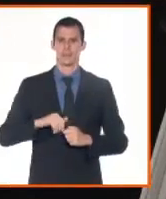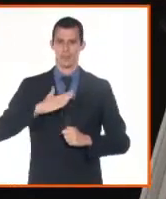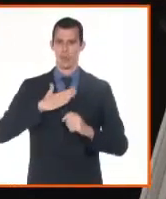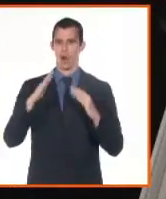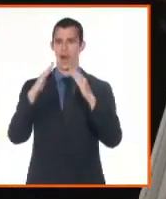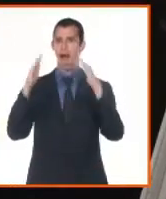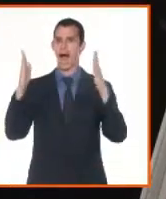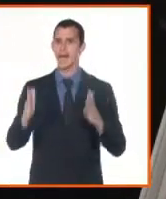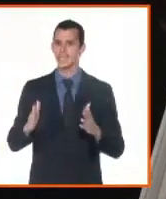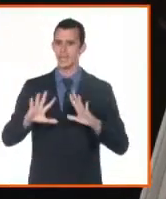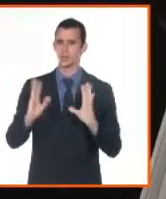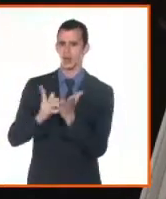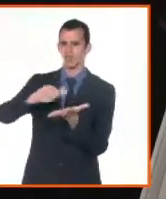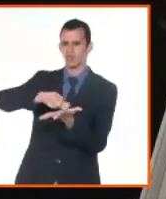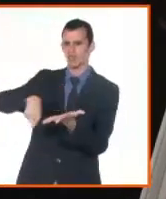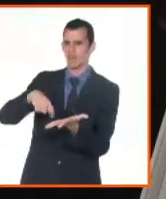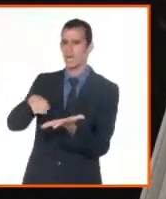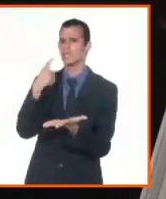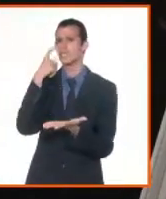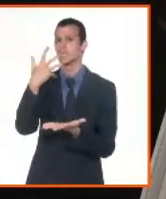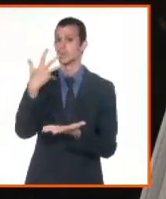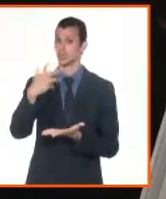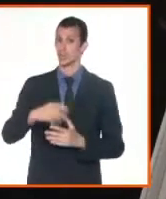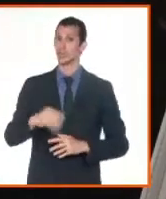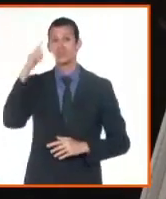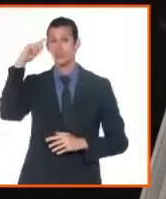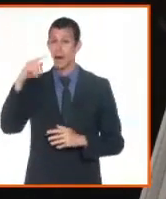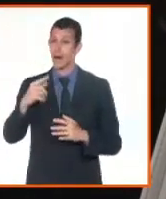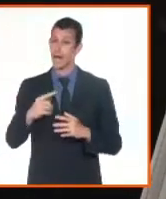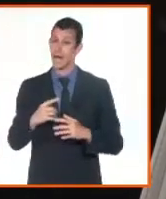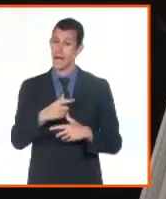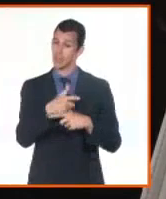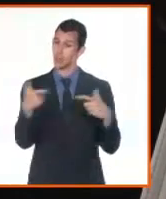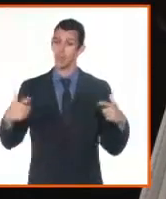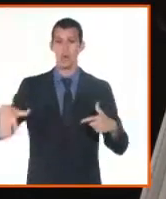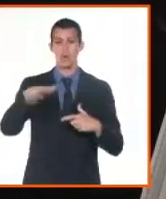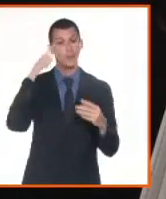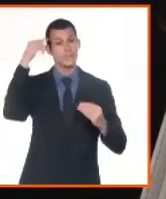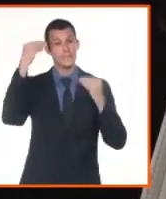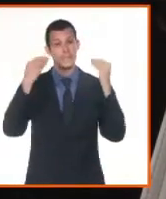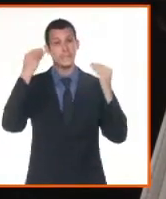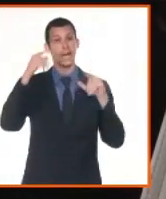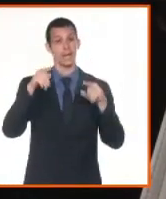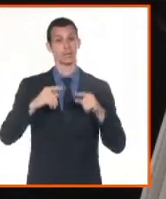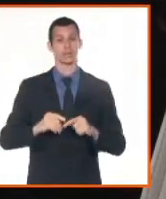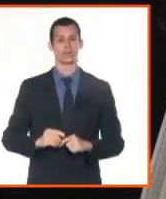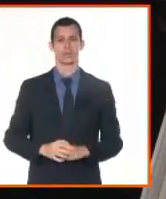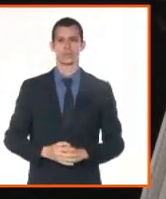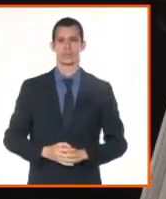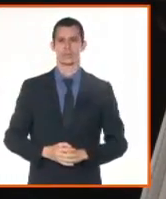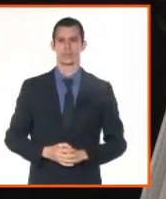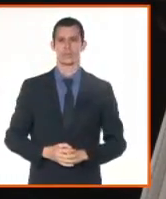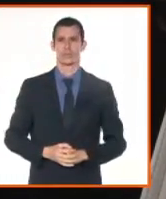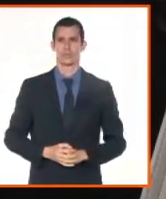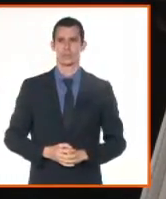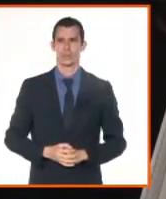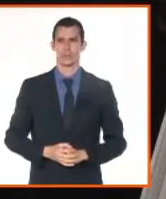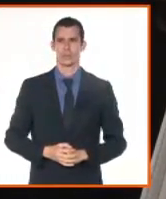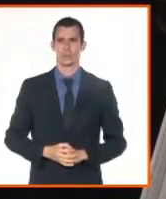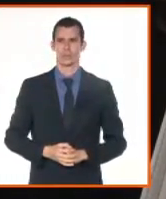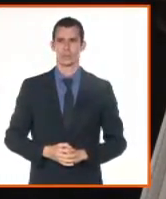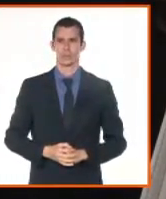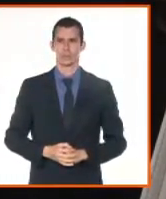también candente, es un asunto que moviliza a las personas también hacia las oficinas.